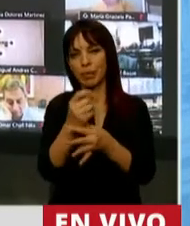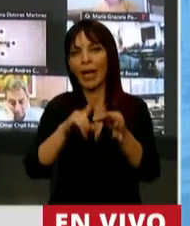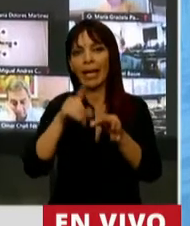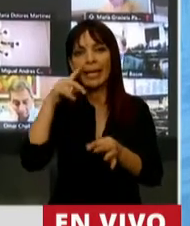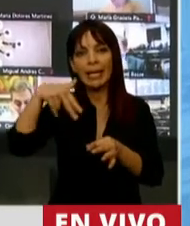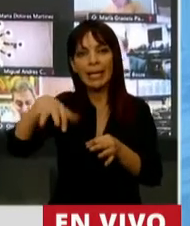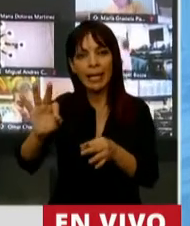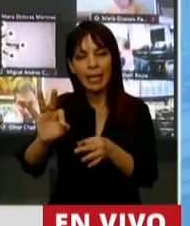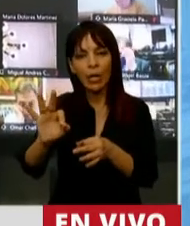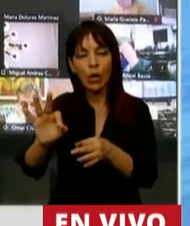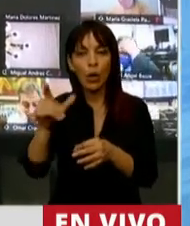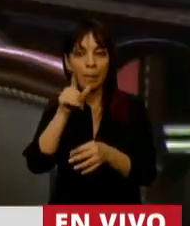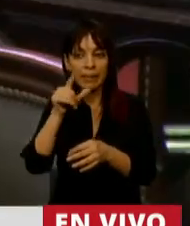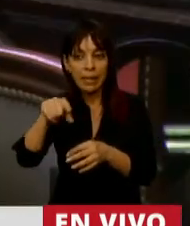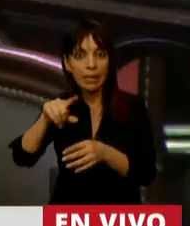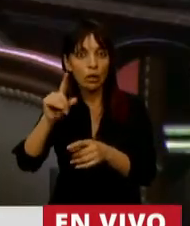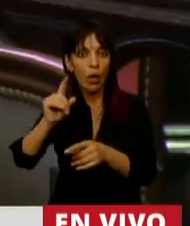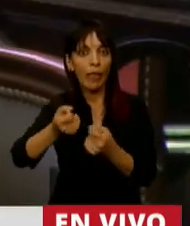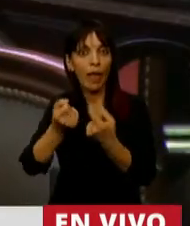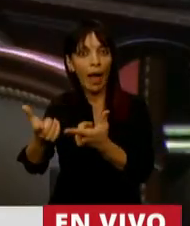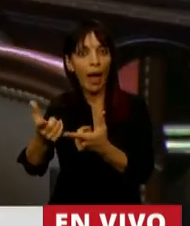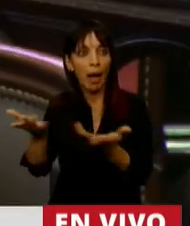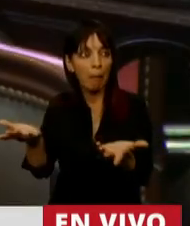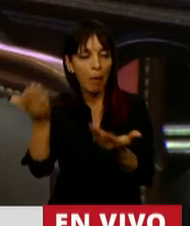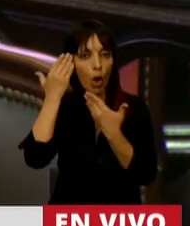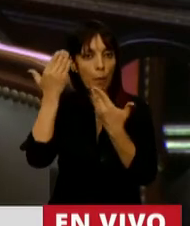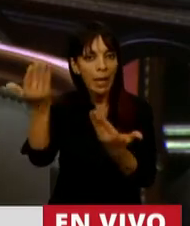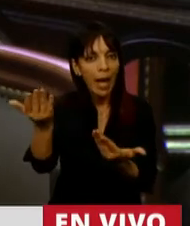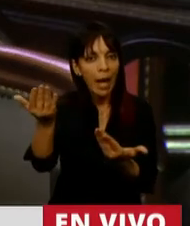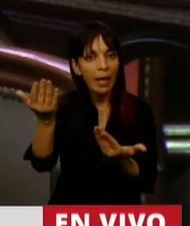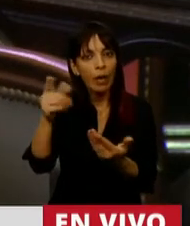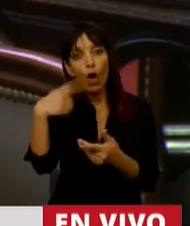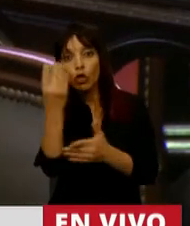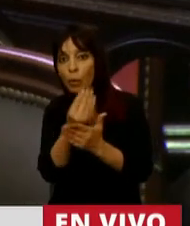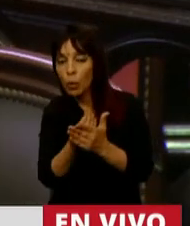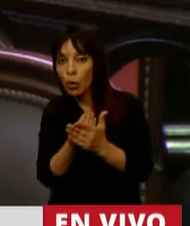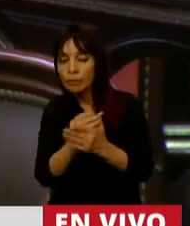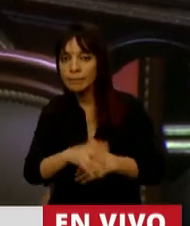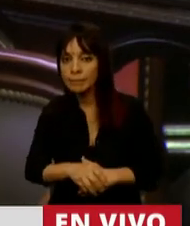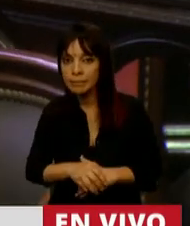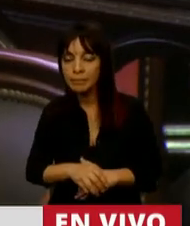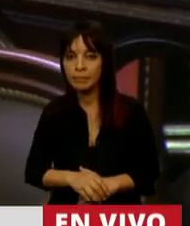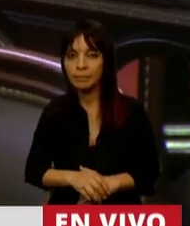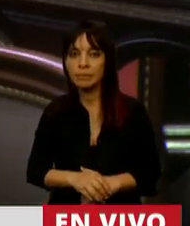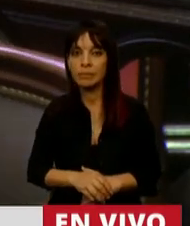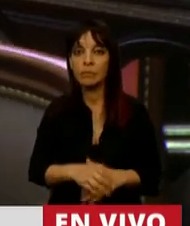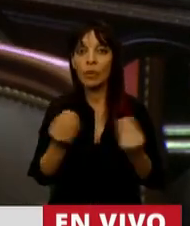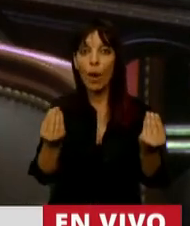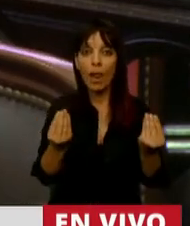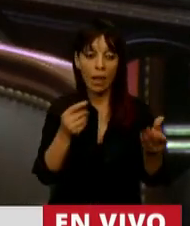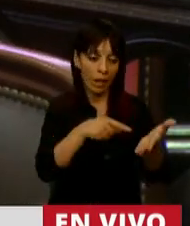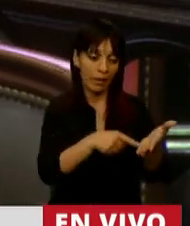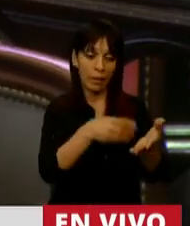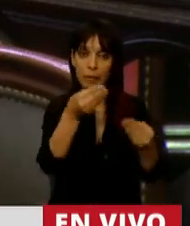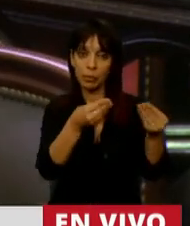decidido en el oficialismo homenajearlo con otro dibujo, que es este presupuesto